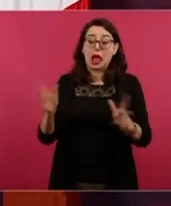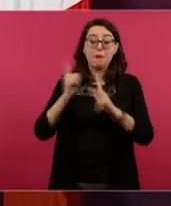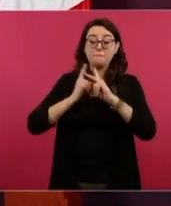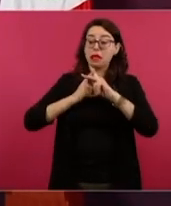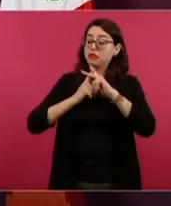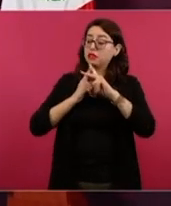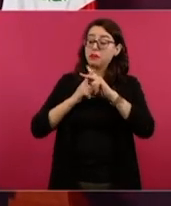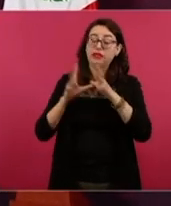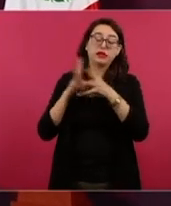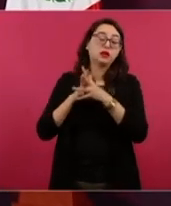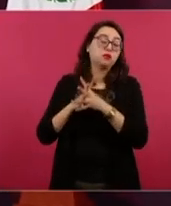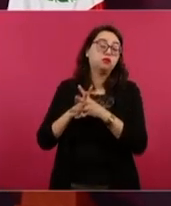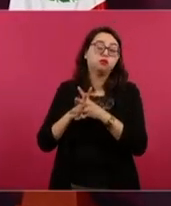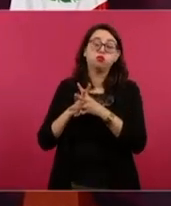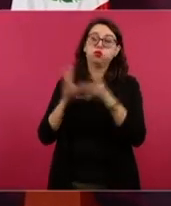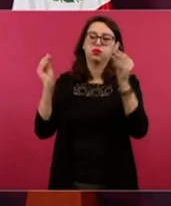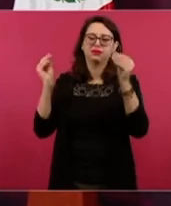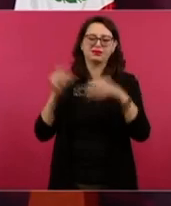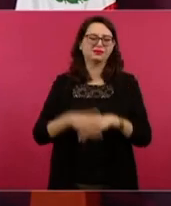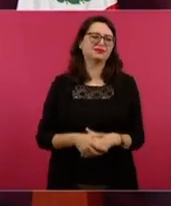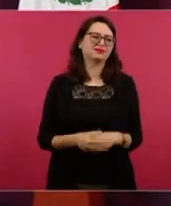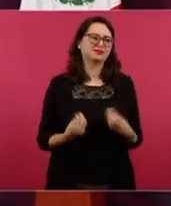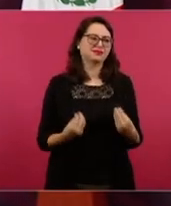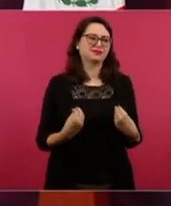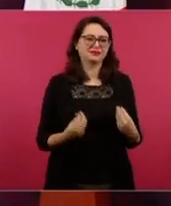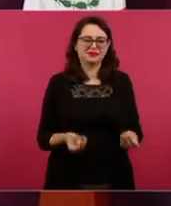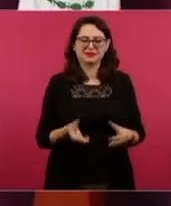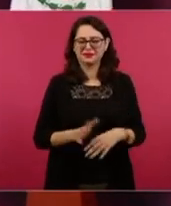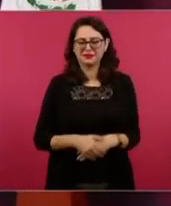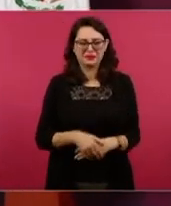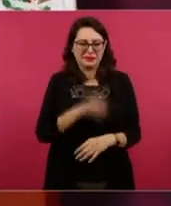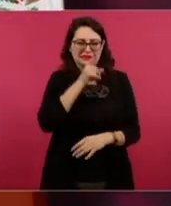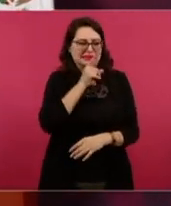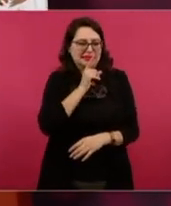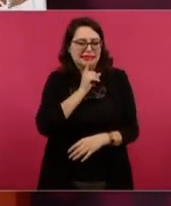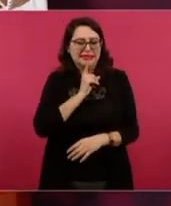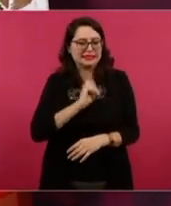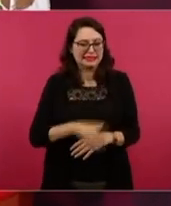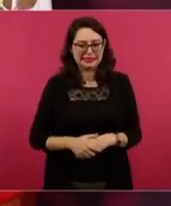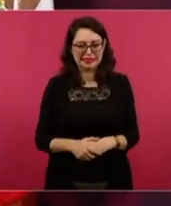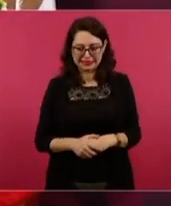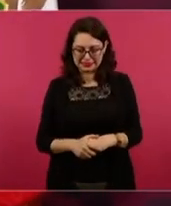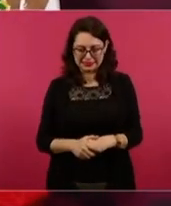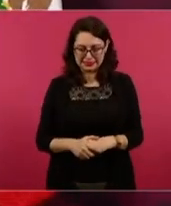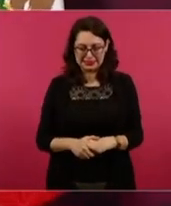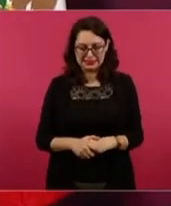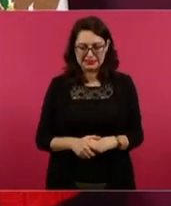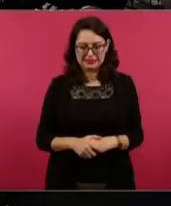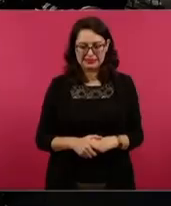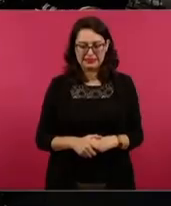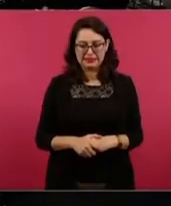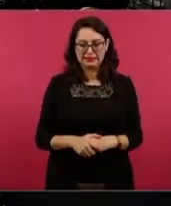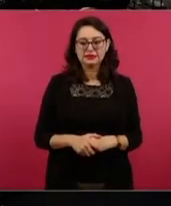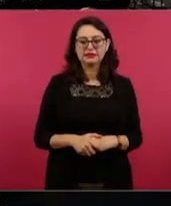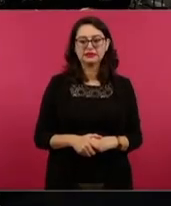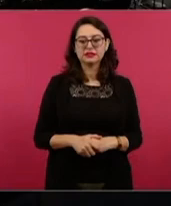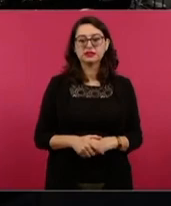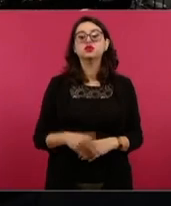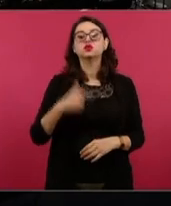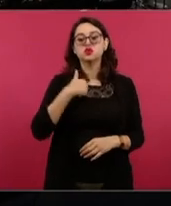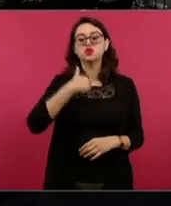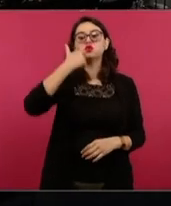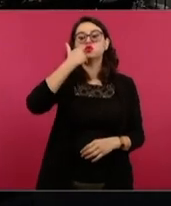Quiero a ver que se haga una revisión